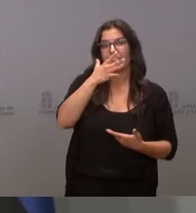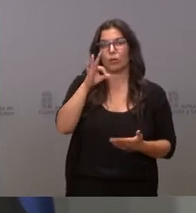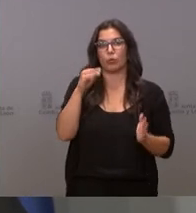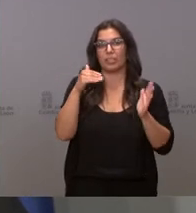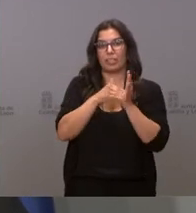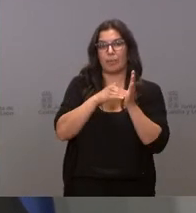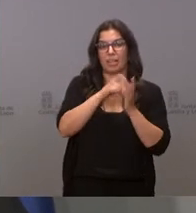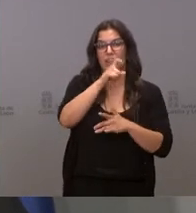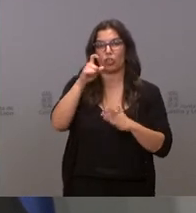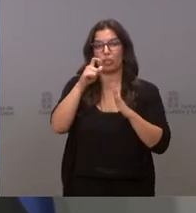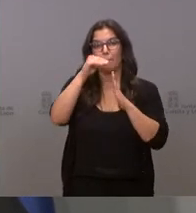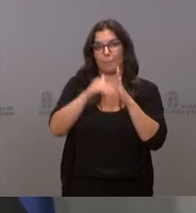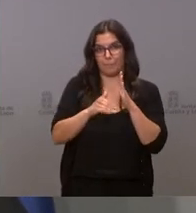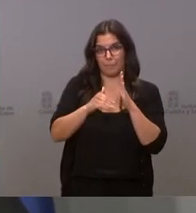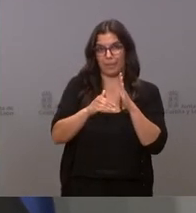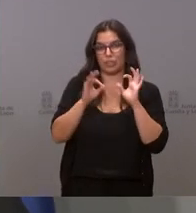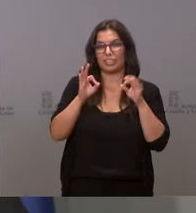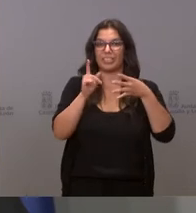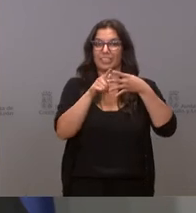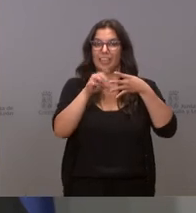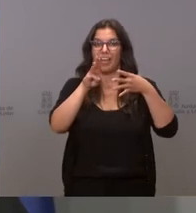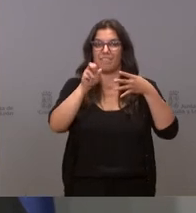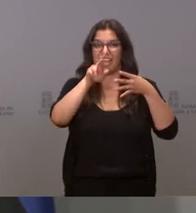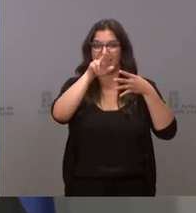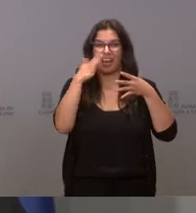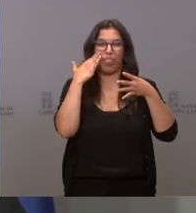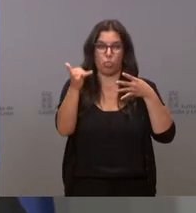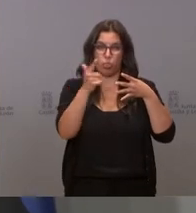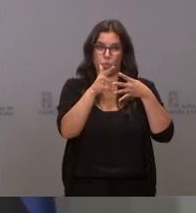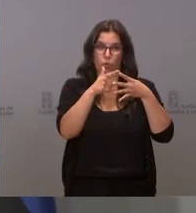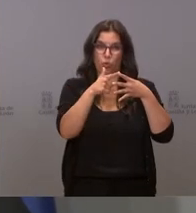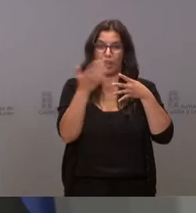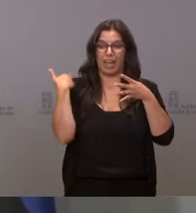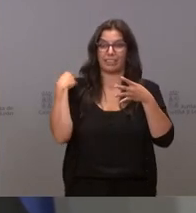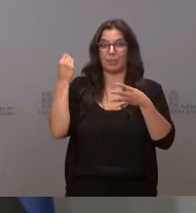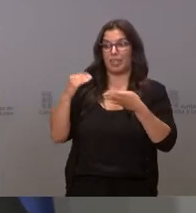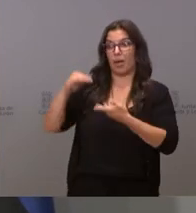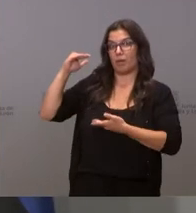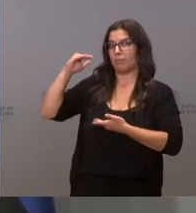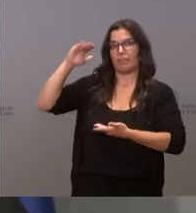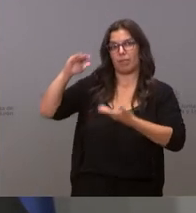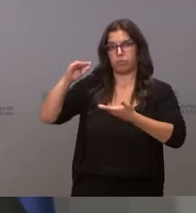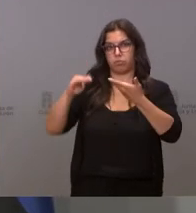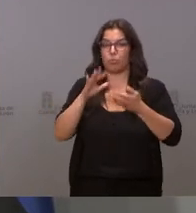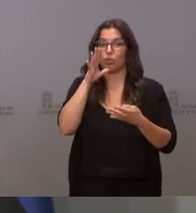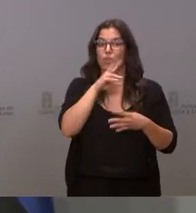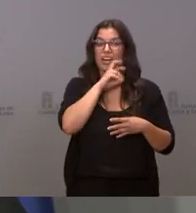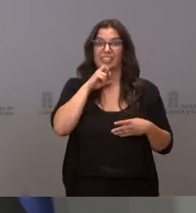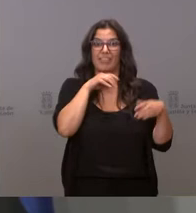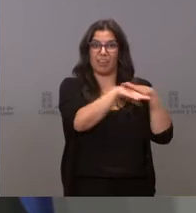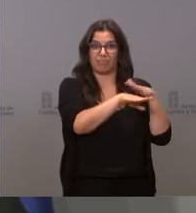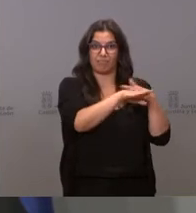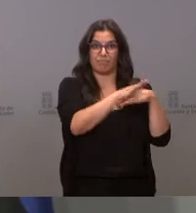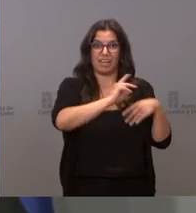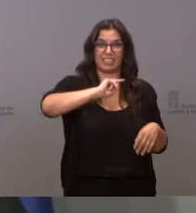semanales de Pfizer de las que se estaban recibiendo. Esto nos está obligando a reservar dosis para las segundas dosis.